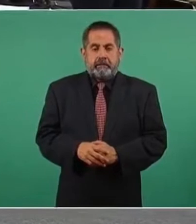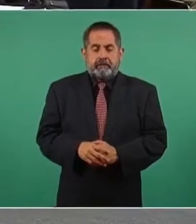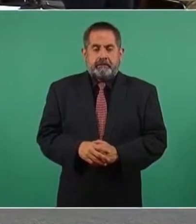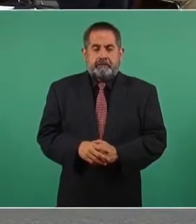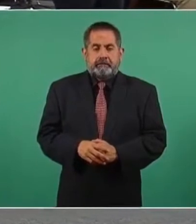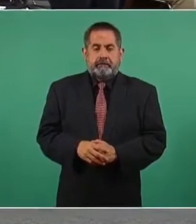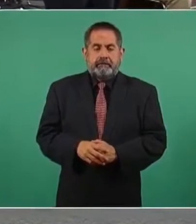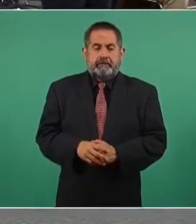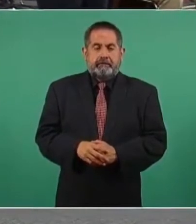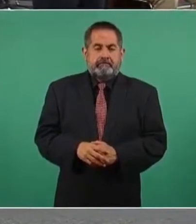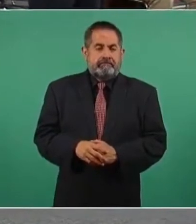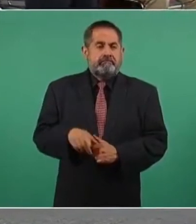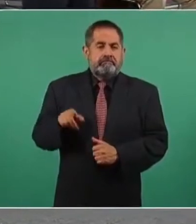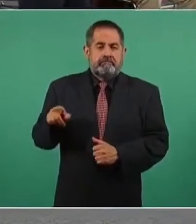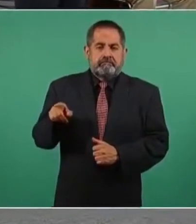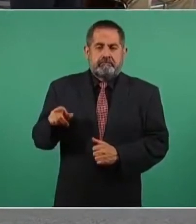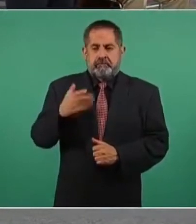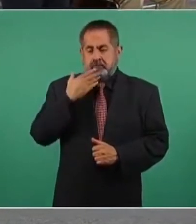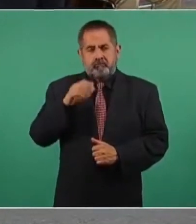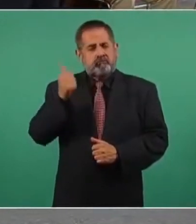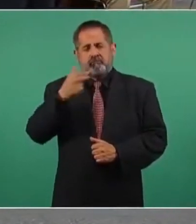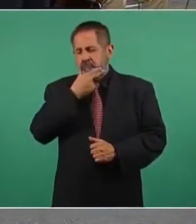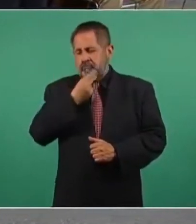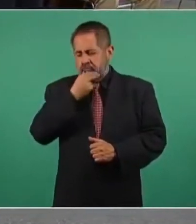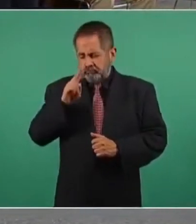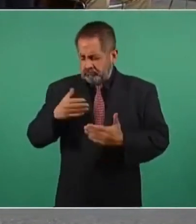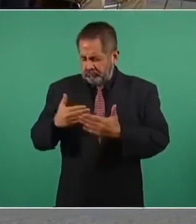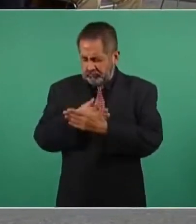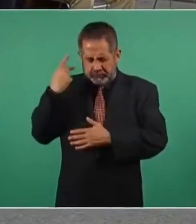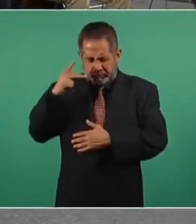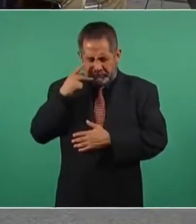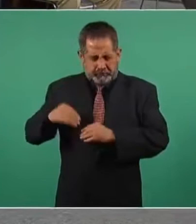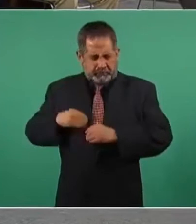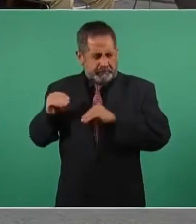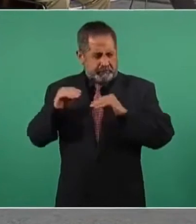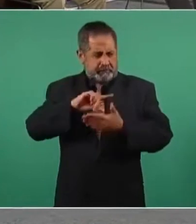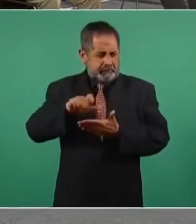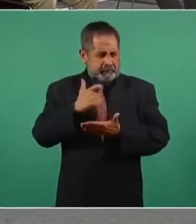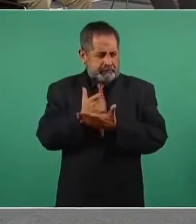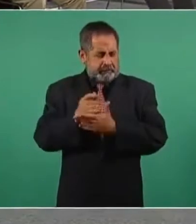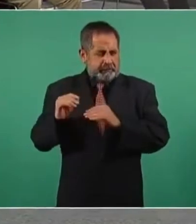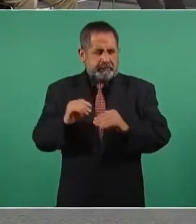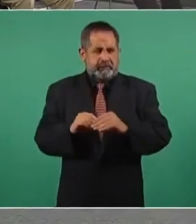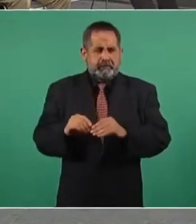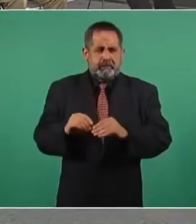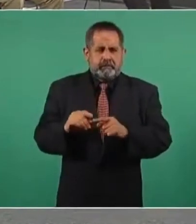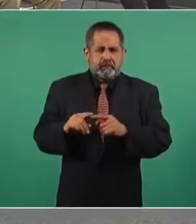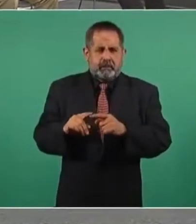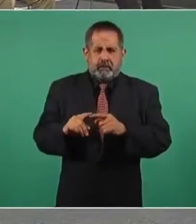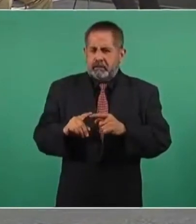que era otro intelectual poblano que vivió en Jalapa siempre Pitolo